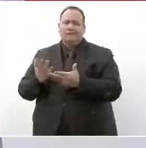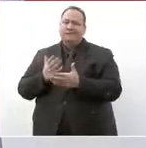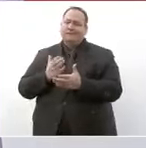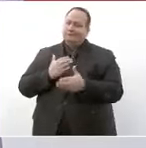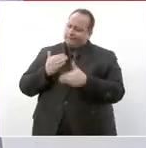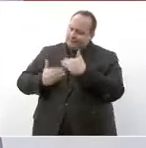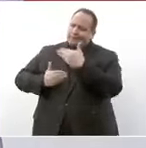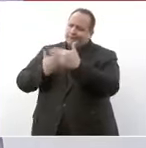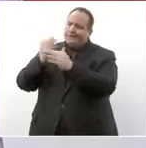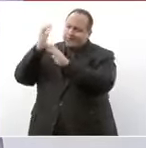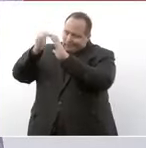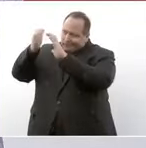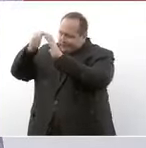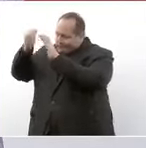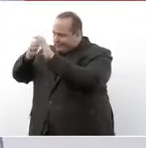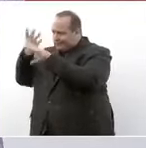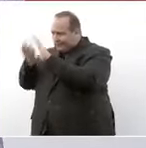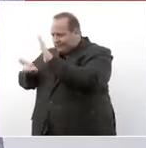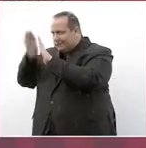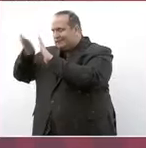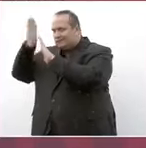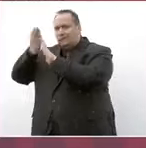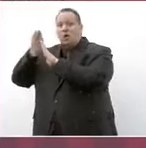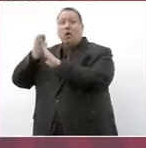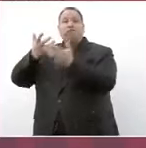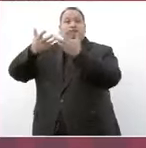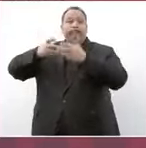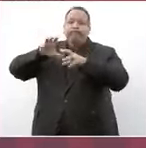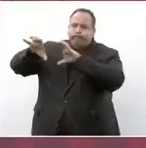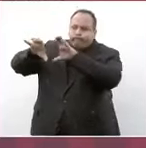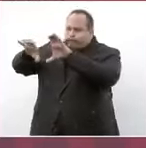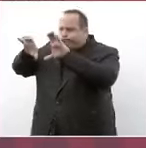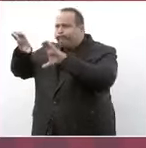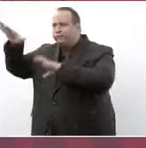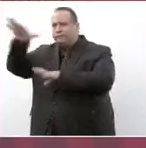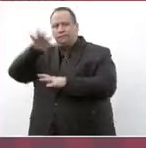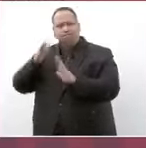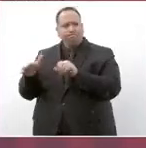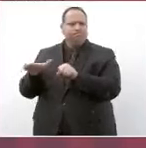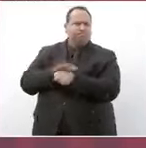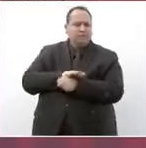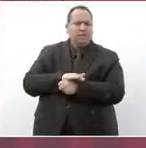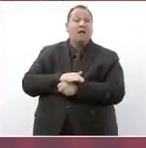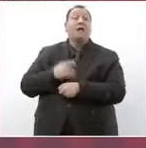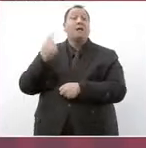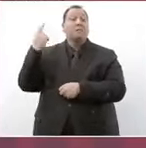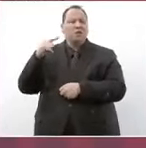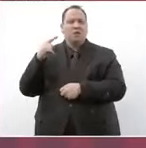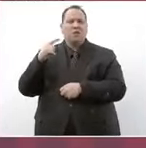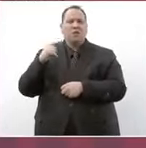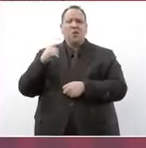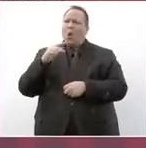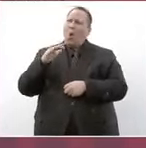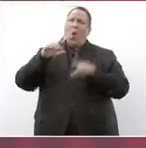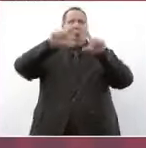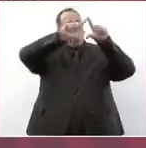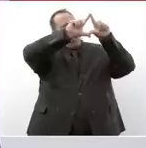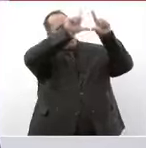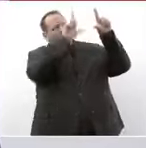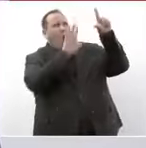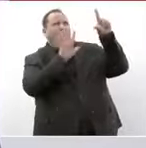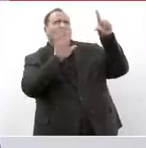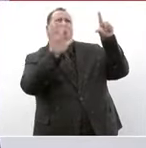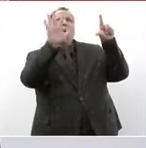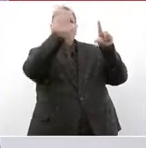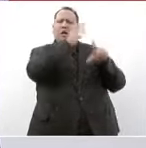terminando los estamos equipando para que tengamos toda la infraestructura